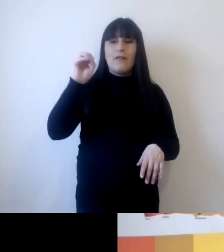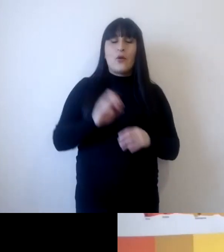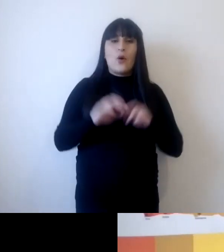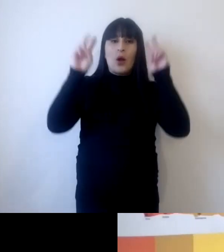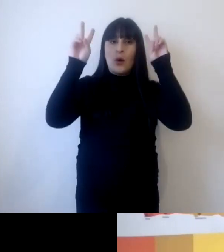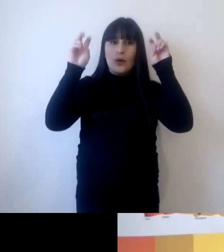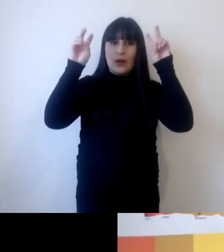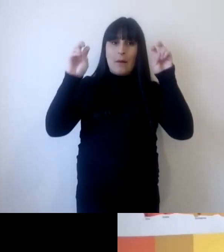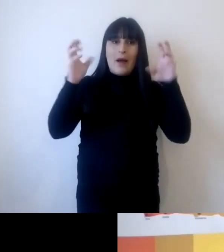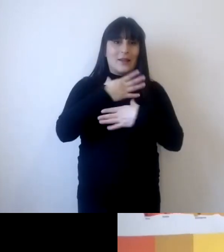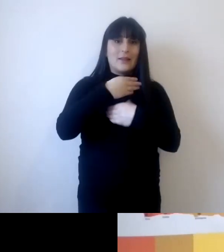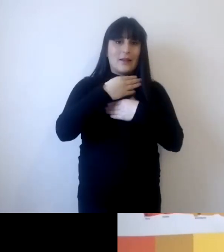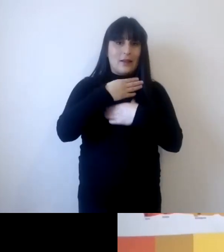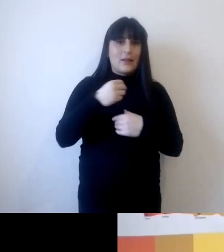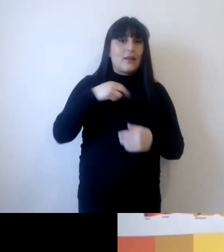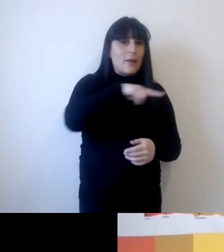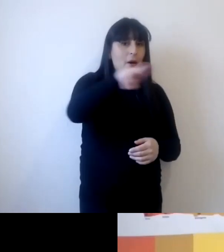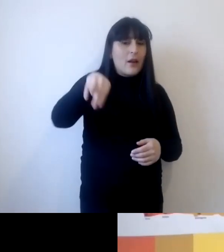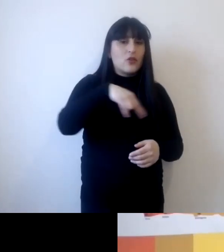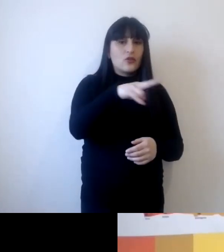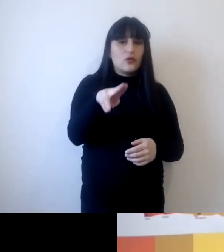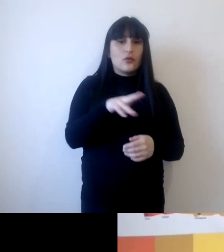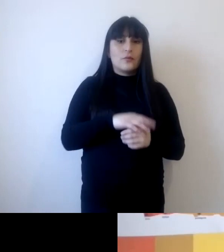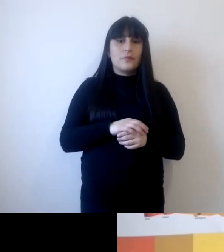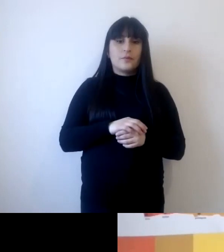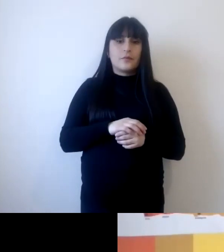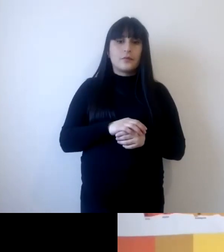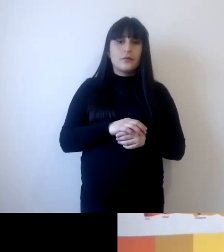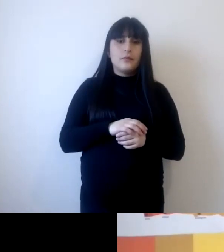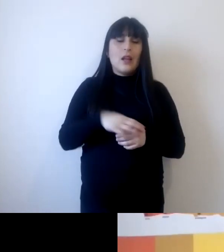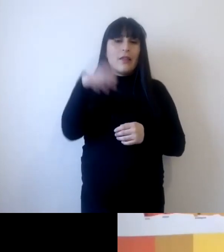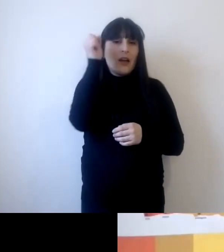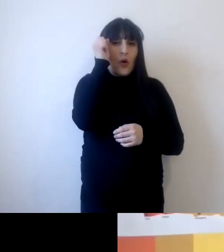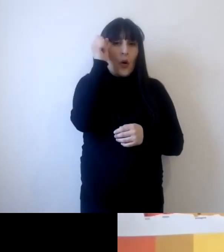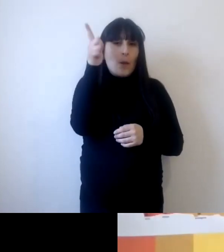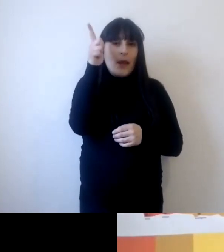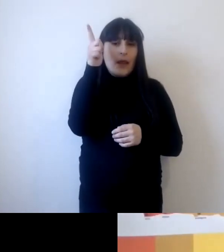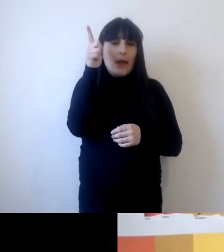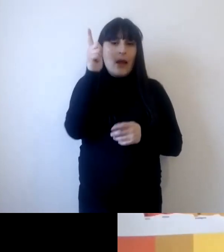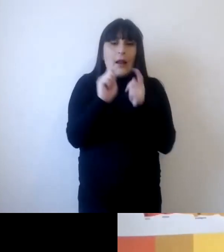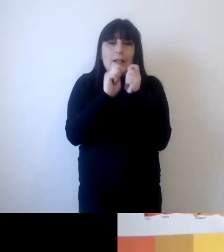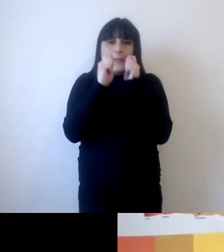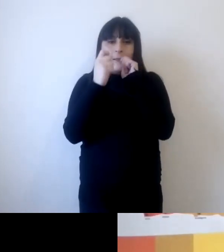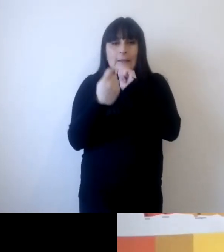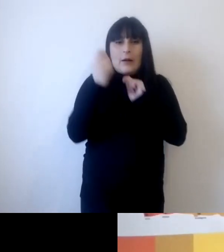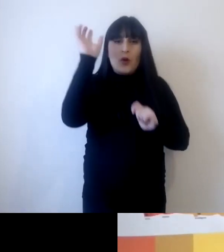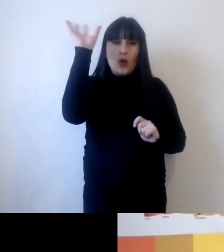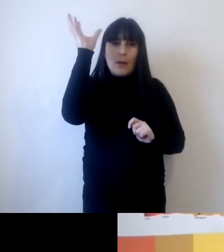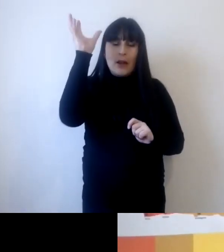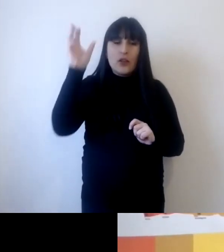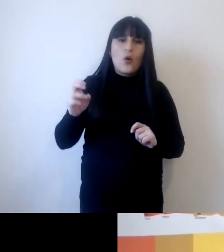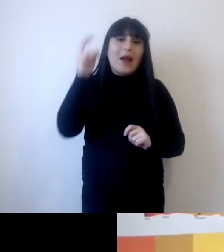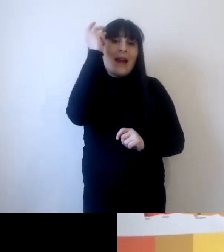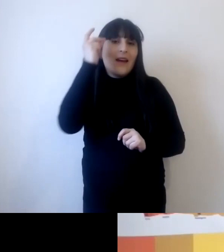para nosotros como programa ISEC un recorrido acerca de comprender el fenómeno de cambio climático esta idea de las